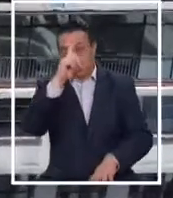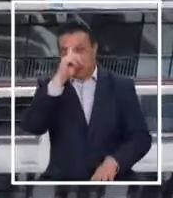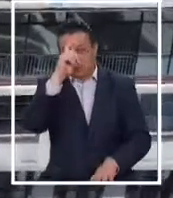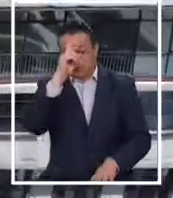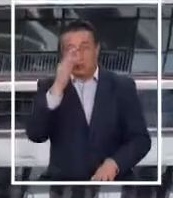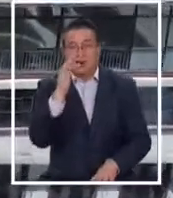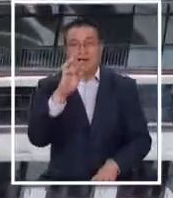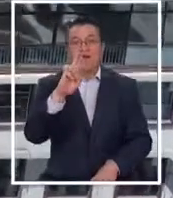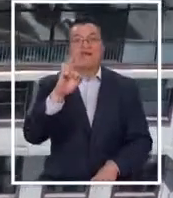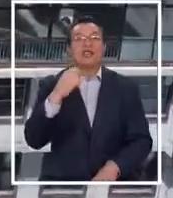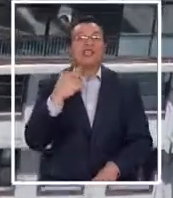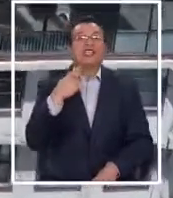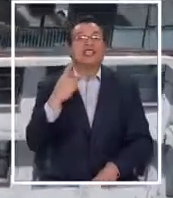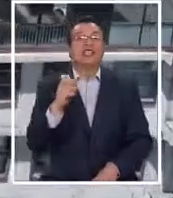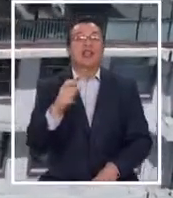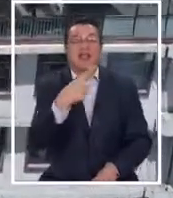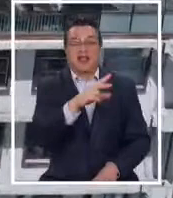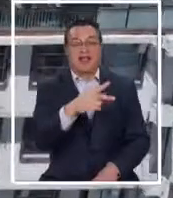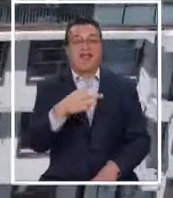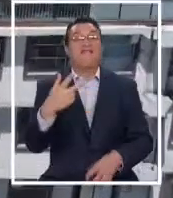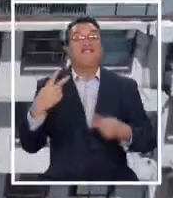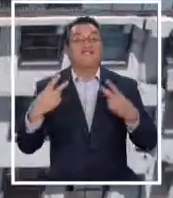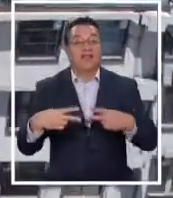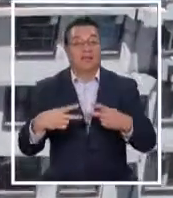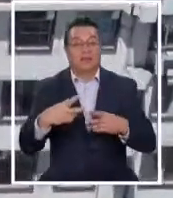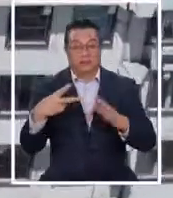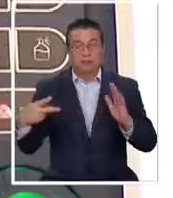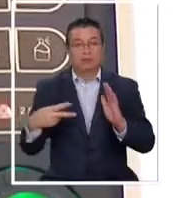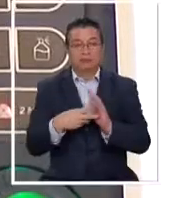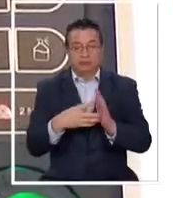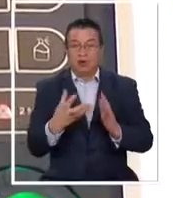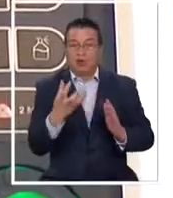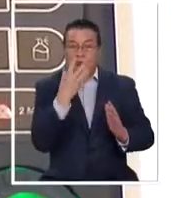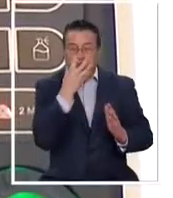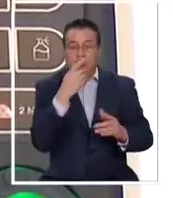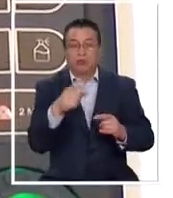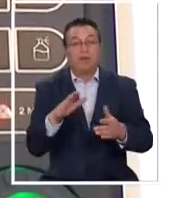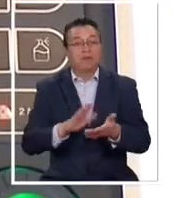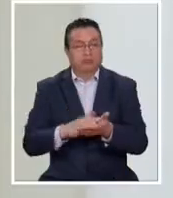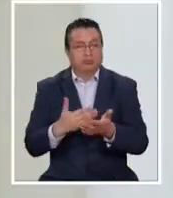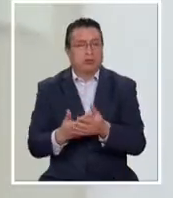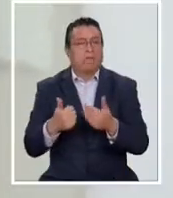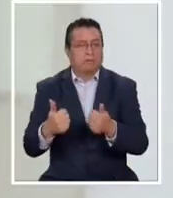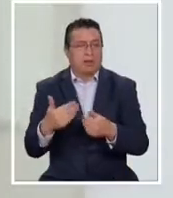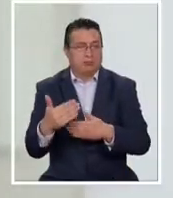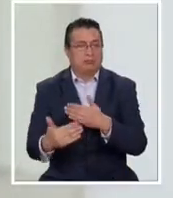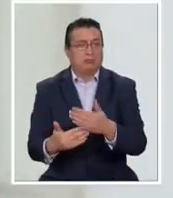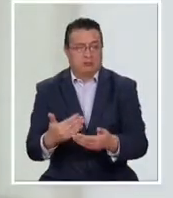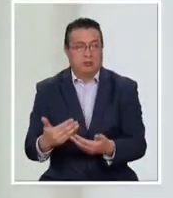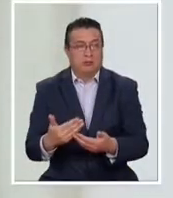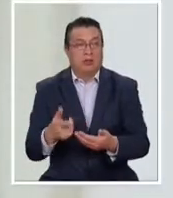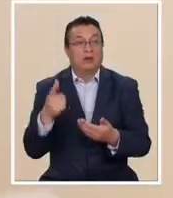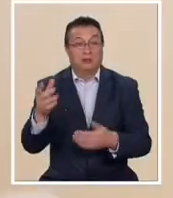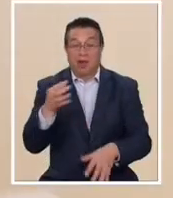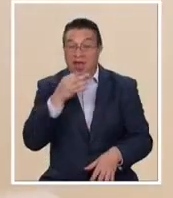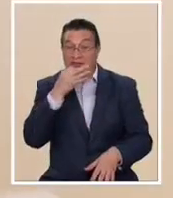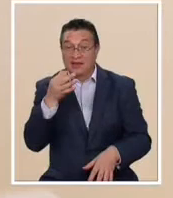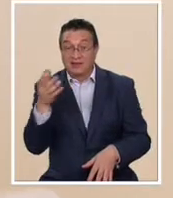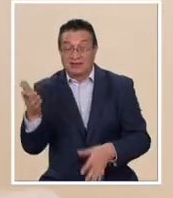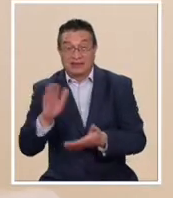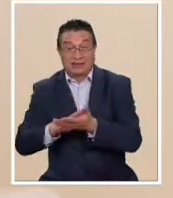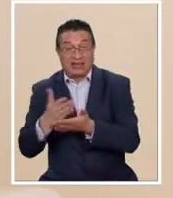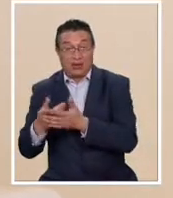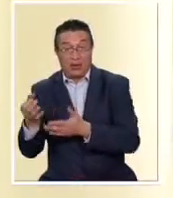Frique de Viña del Mar, donde fue conectado a ventilación mecánica y se encuentra en buen estado de salud. Desde el servicio aseguran,